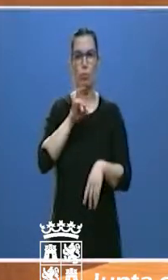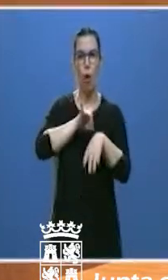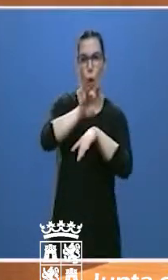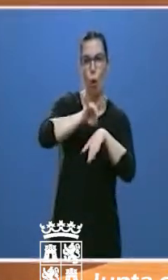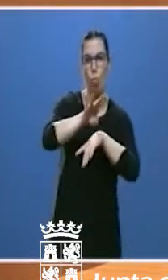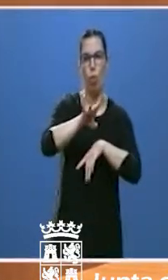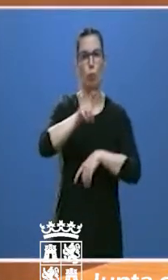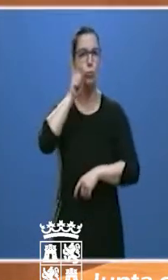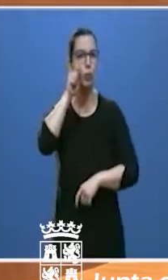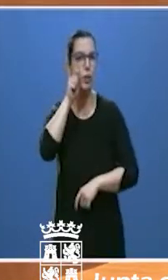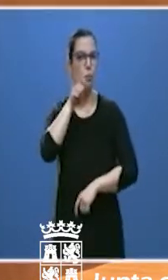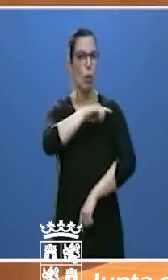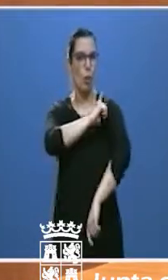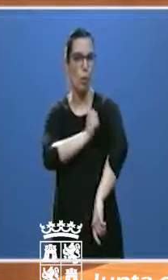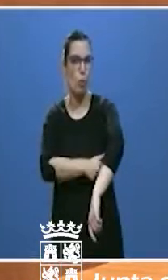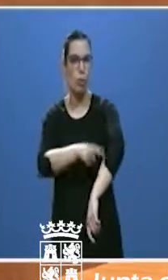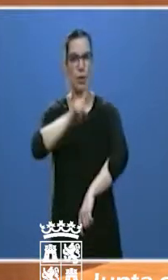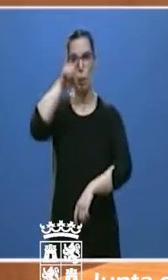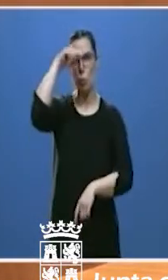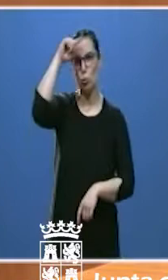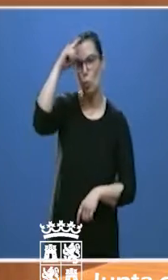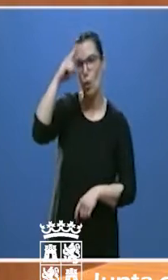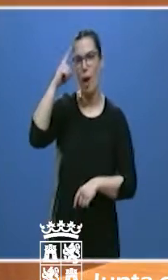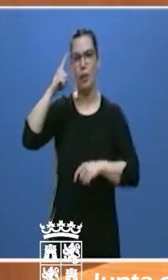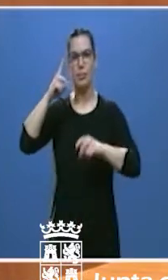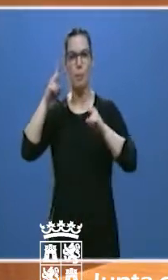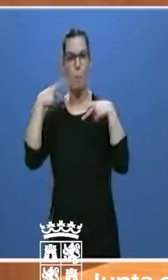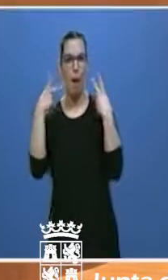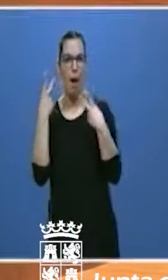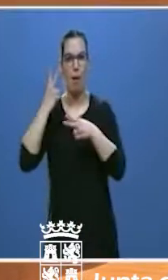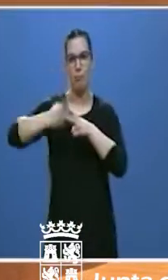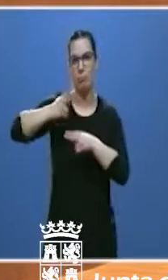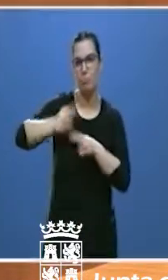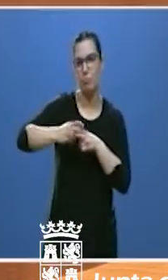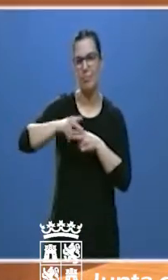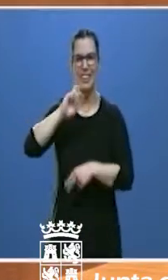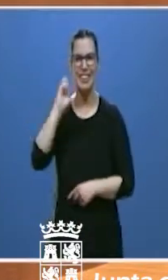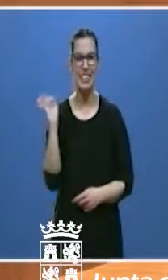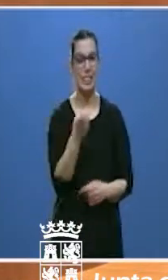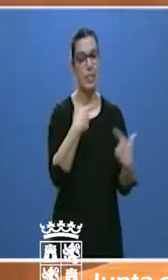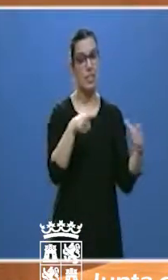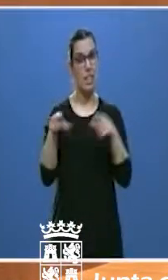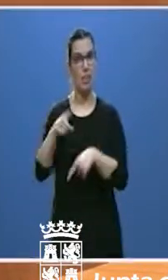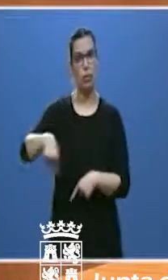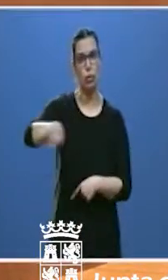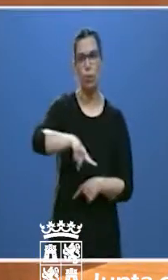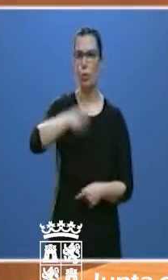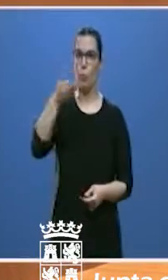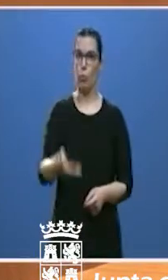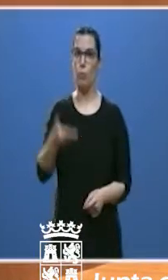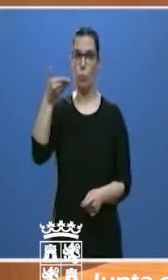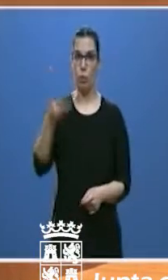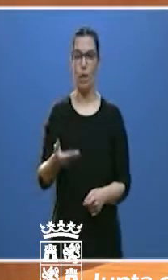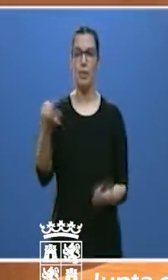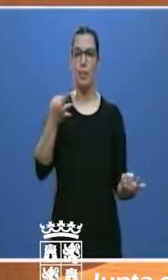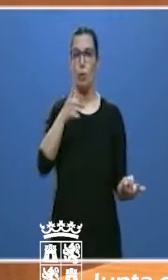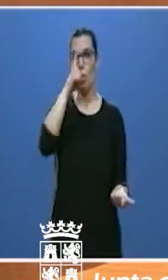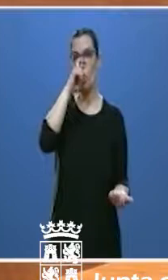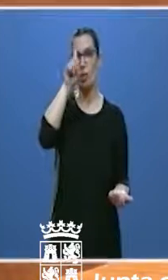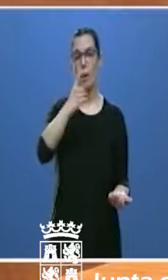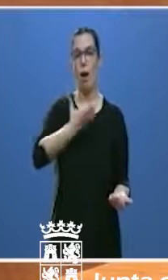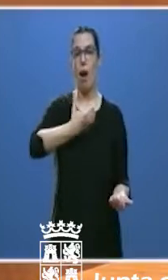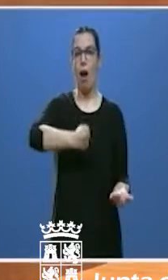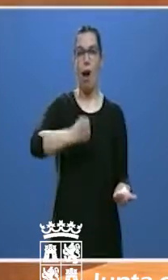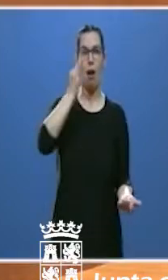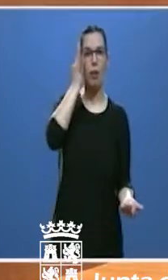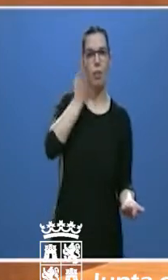el deporte, la cultura, la hostelería. Estamos hablando de sectores muy importantes. Y hay que recordar a las alcaldesas